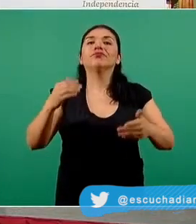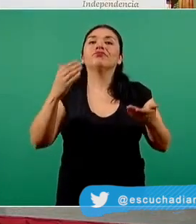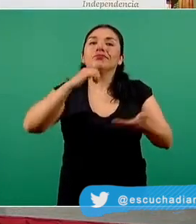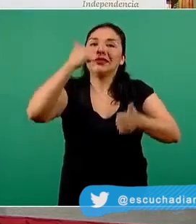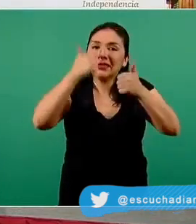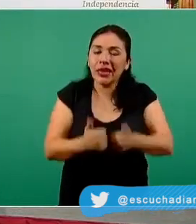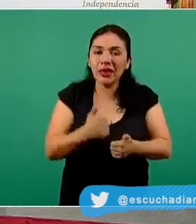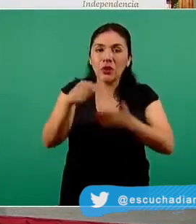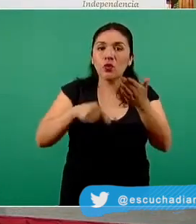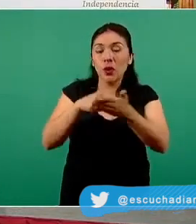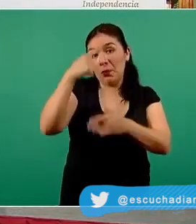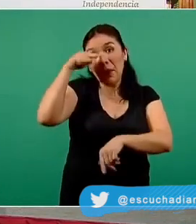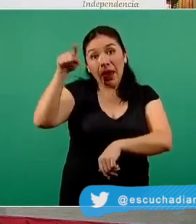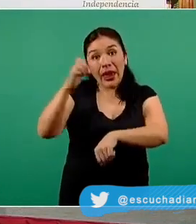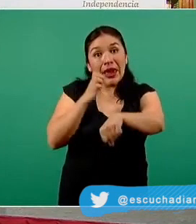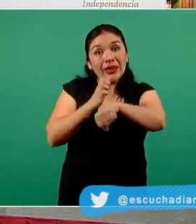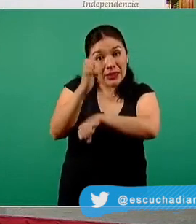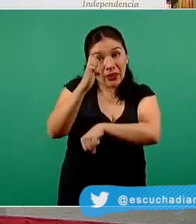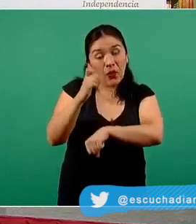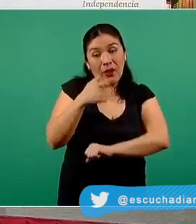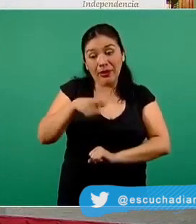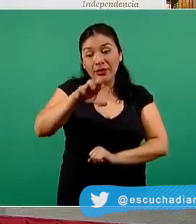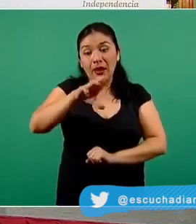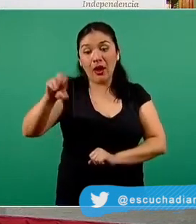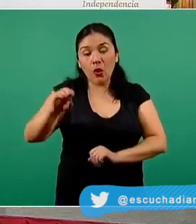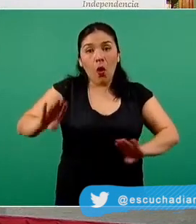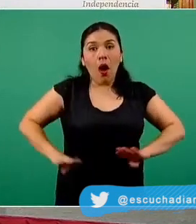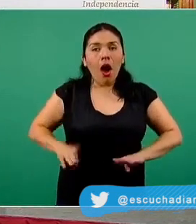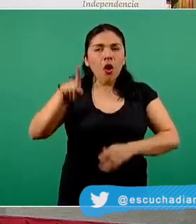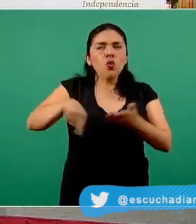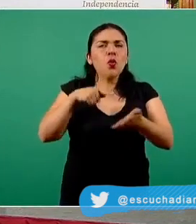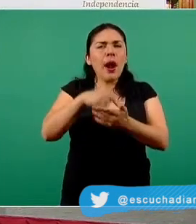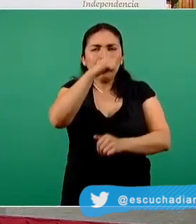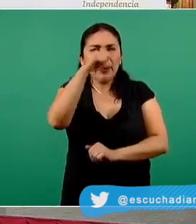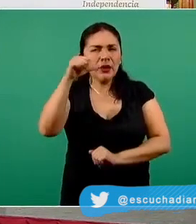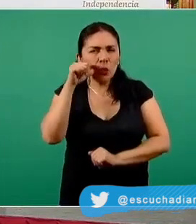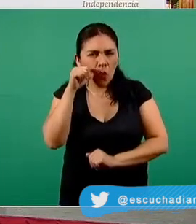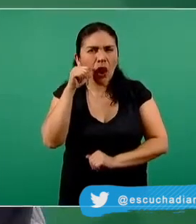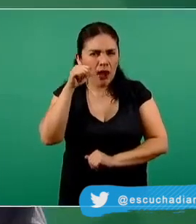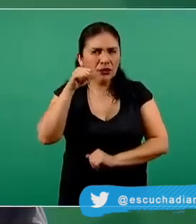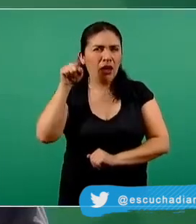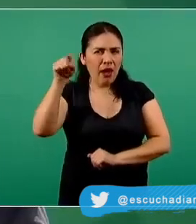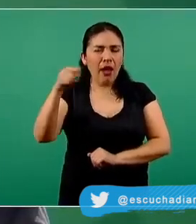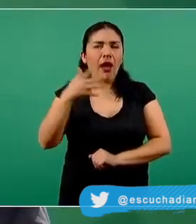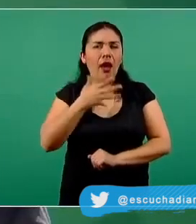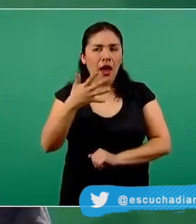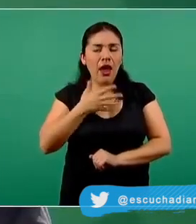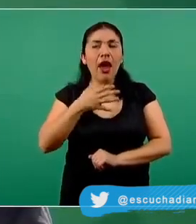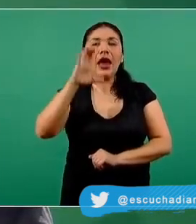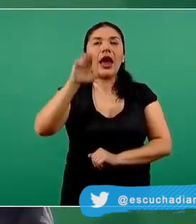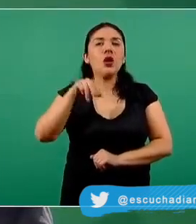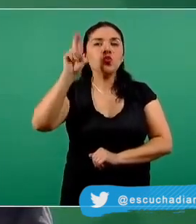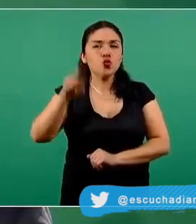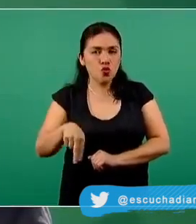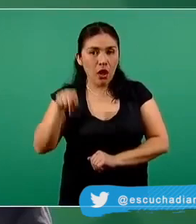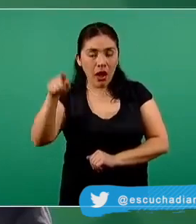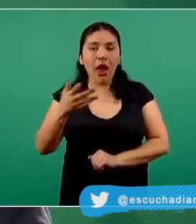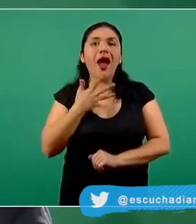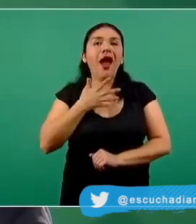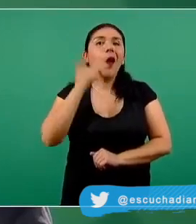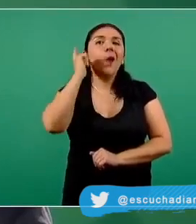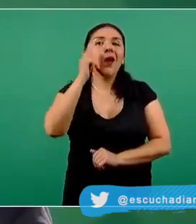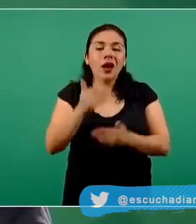en el estado de quintana roo particularmente en el municipio de benito juárez donde se encuentra cancún se